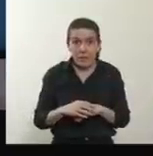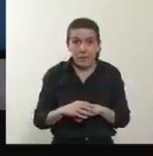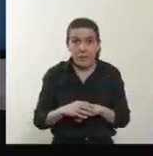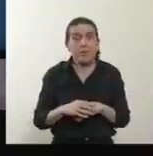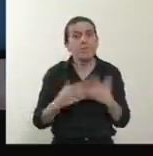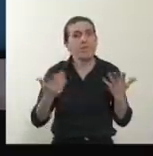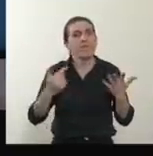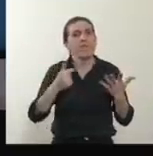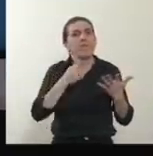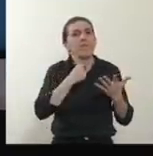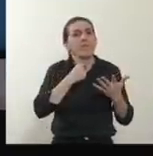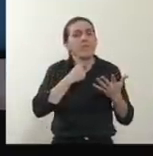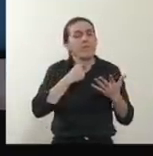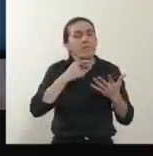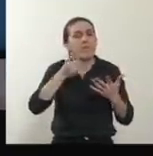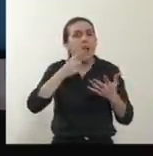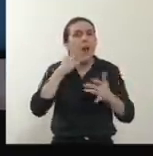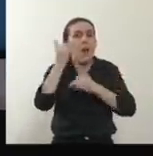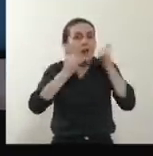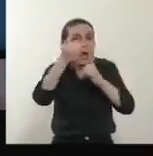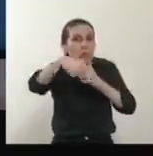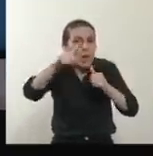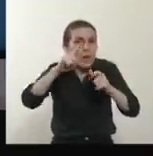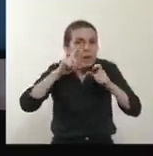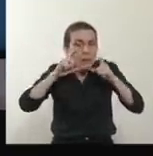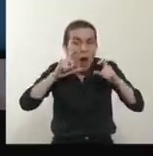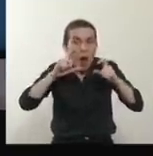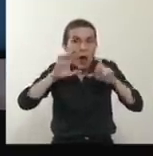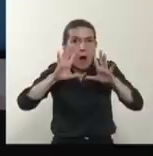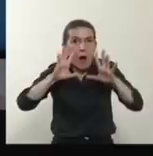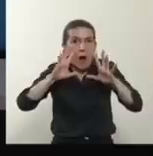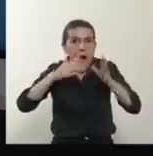Yo quiero llamar la atención a todos y a todas.